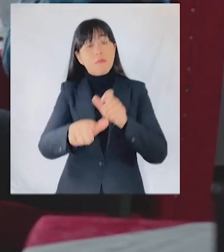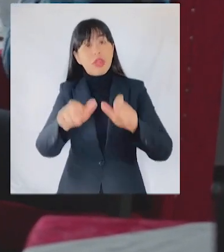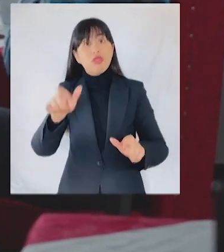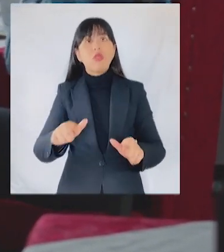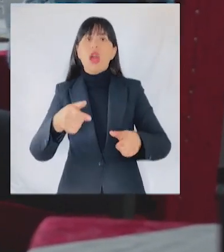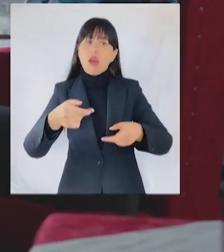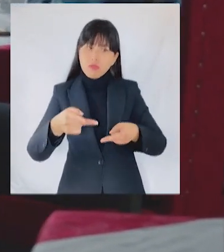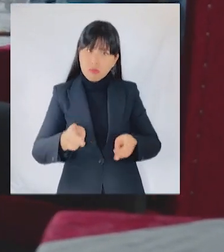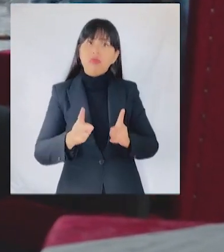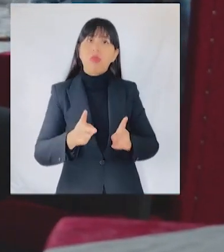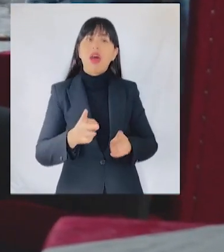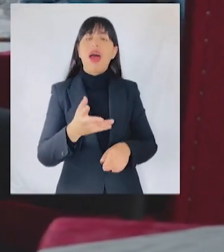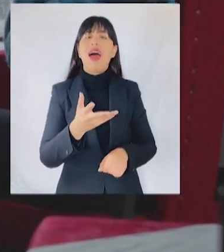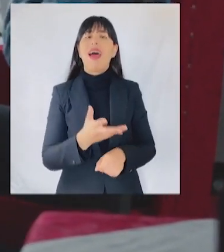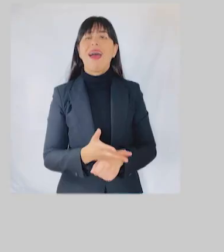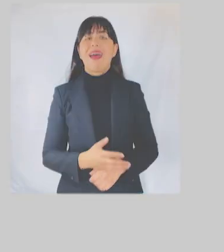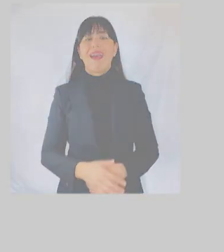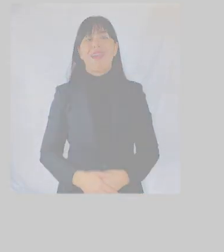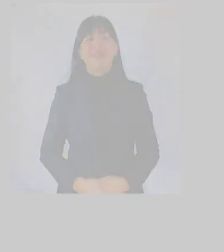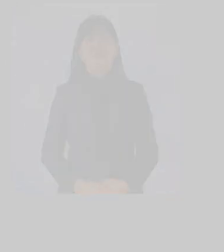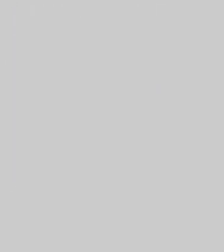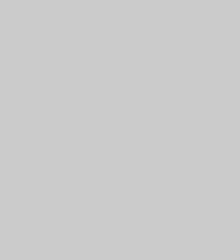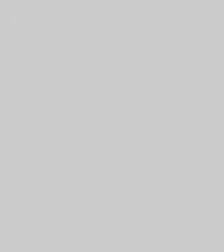persona tiene derecho en su condición de consumir.